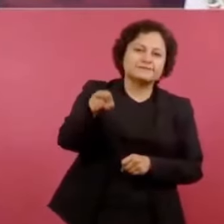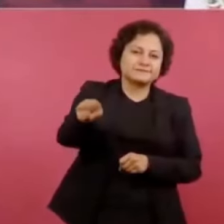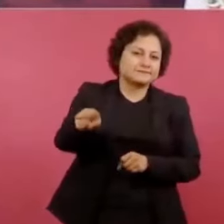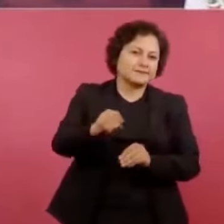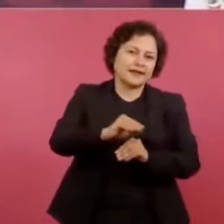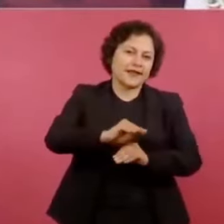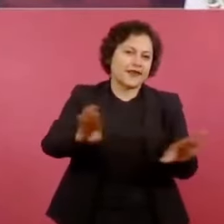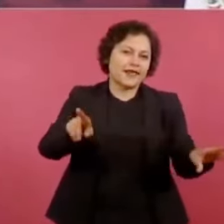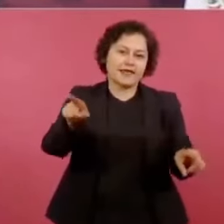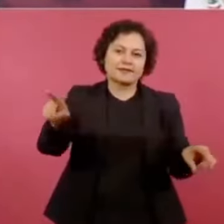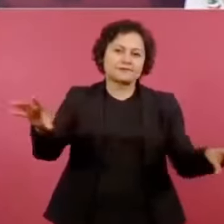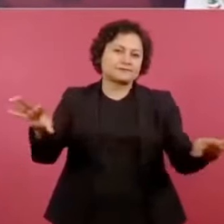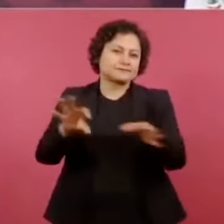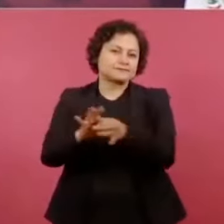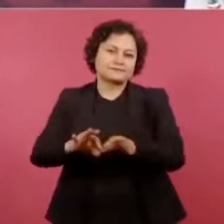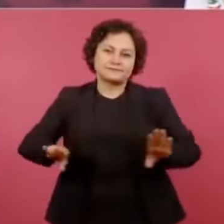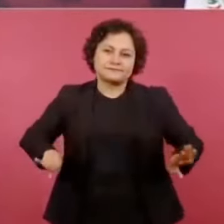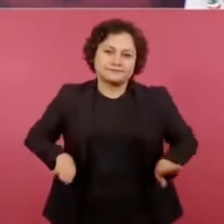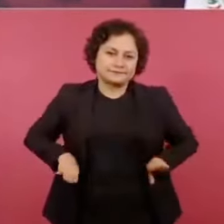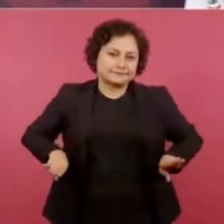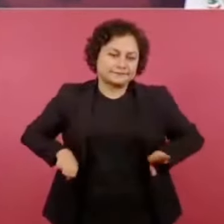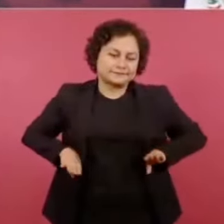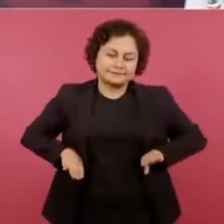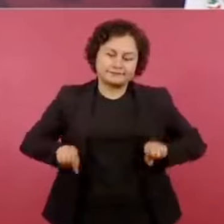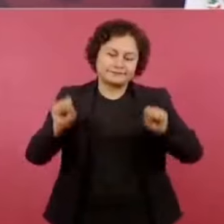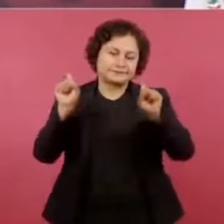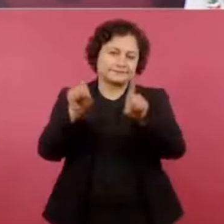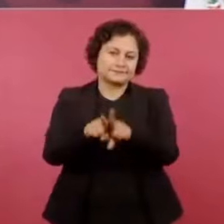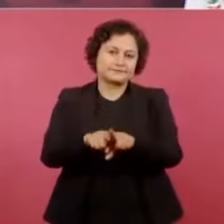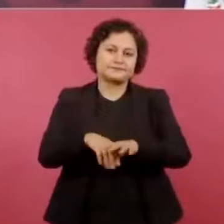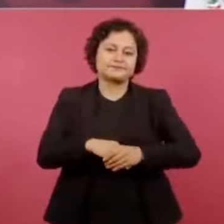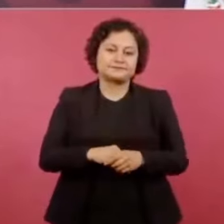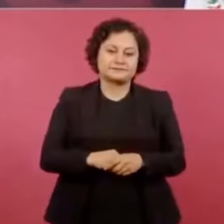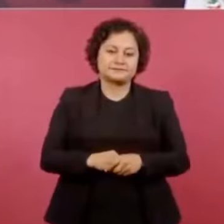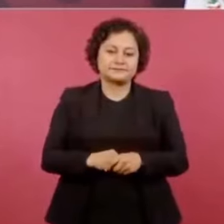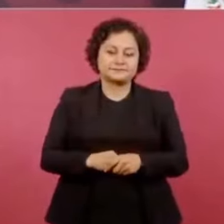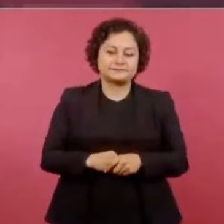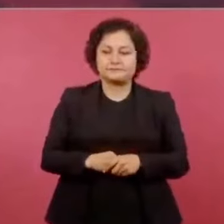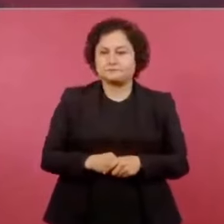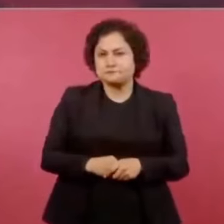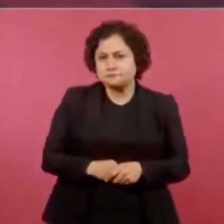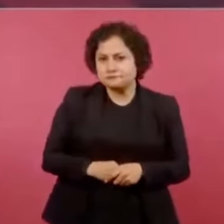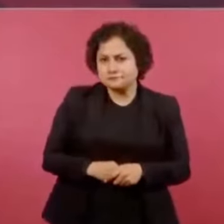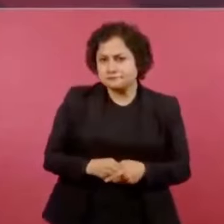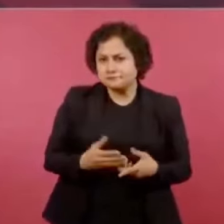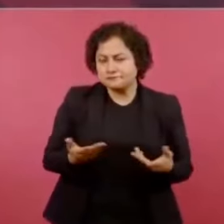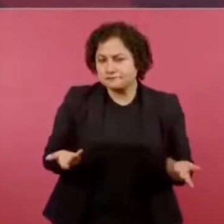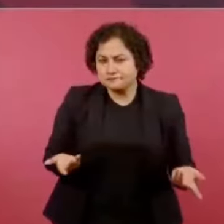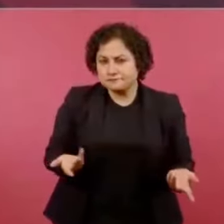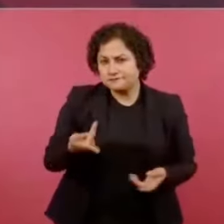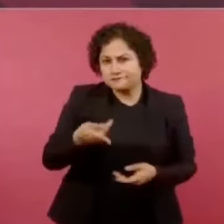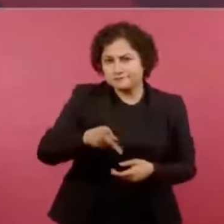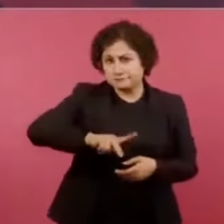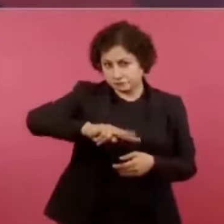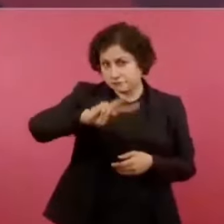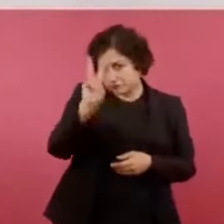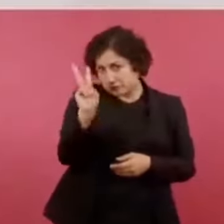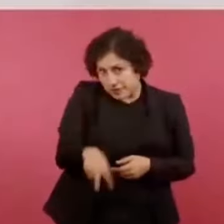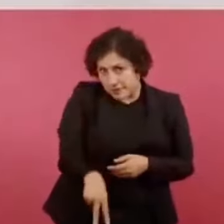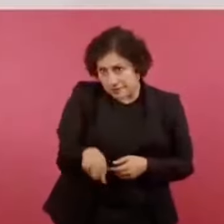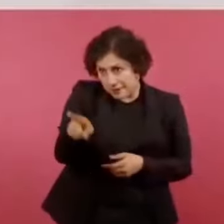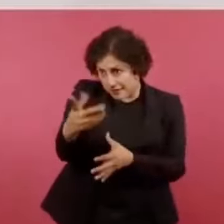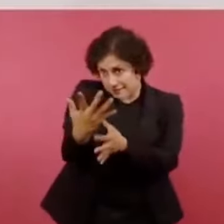pero cierto, baches